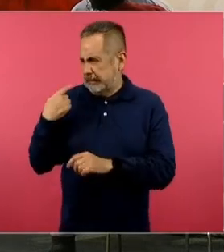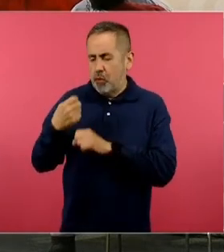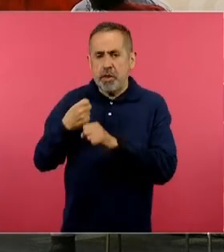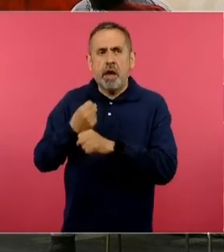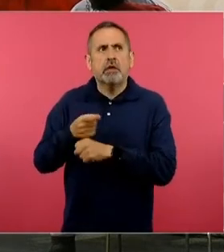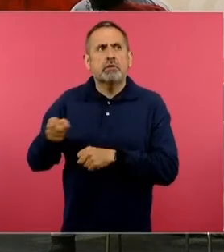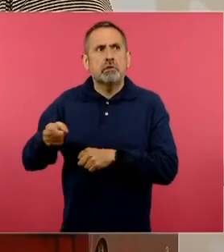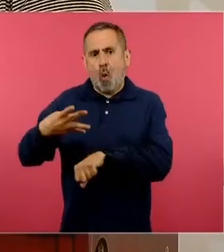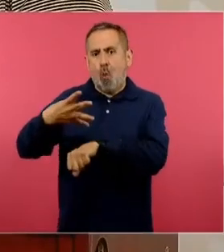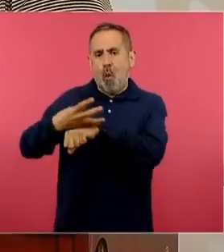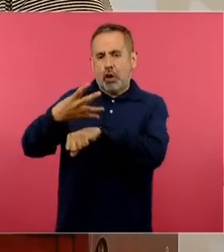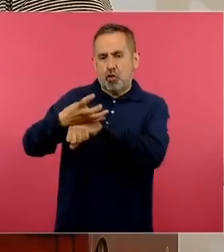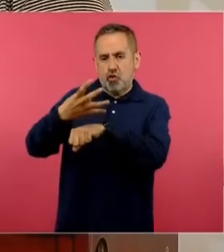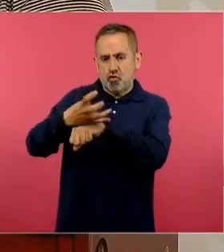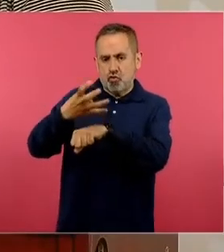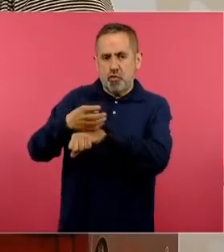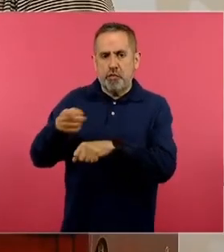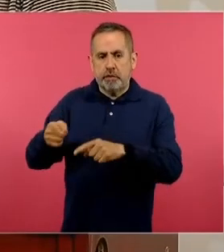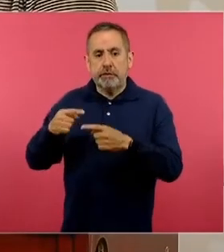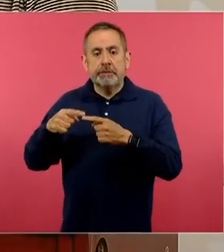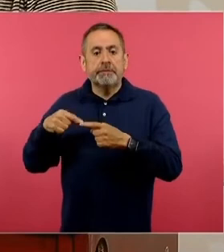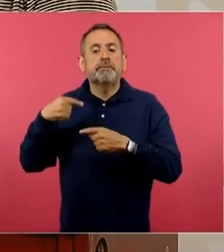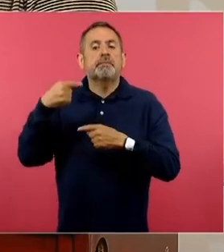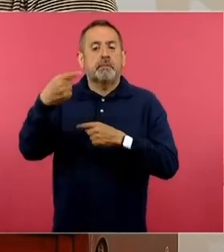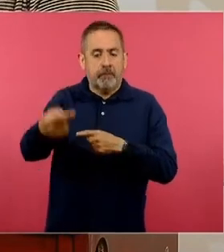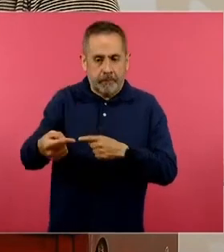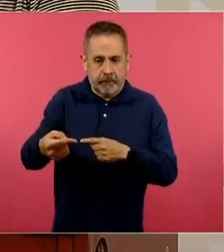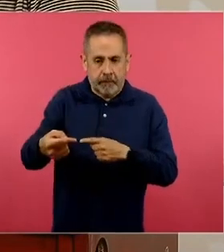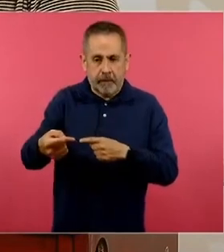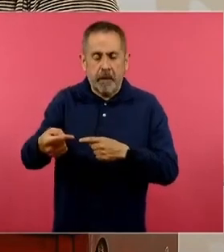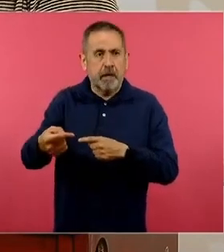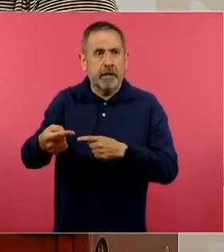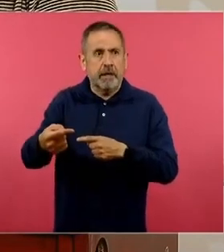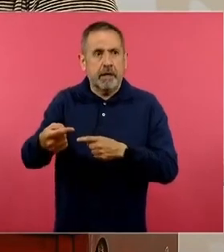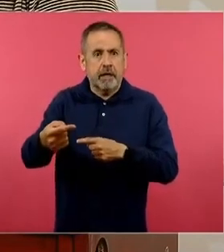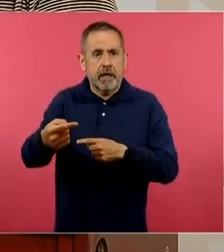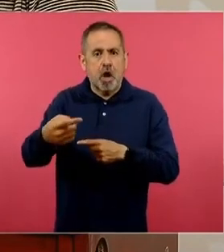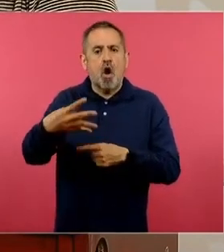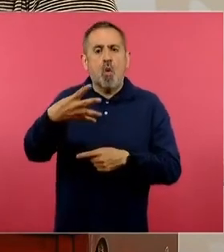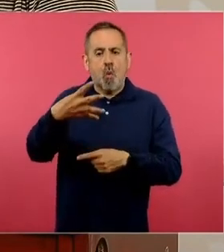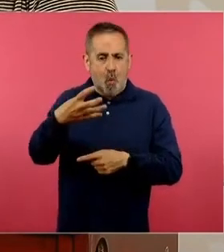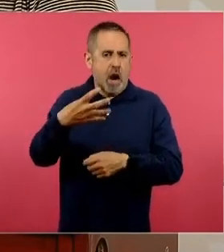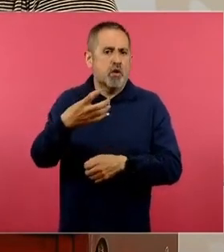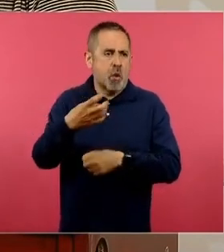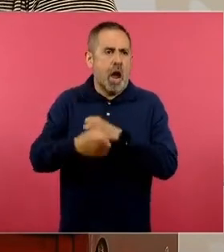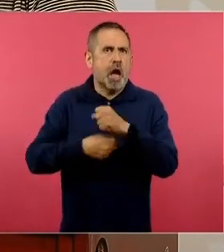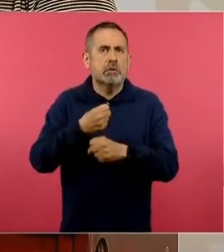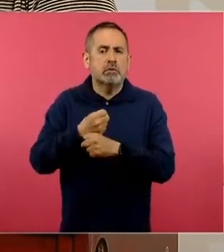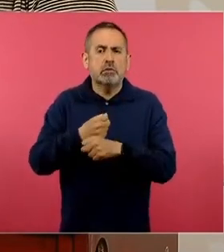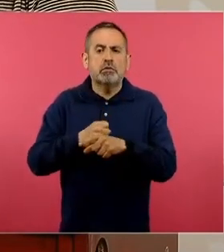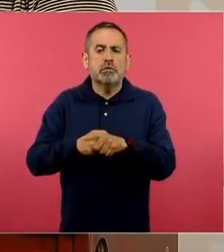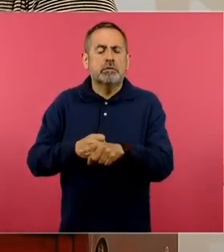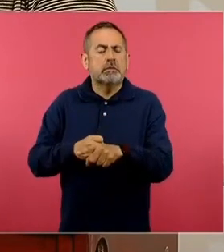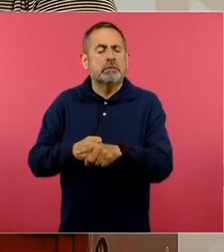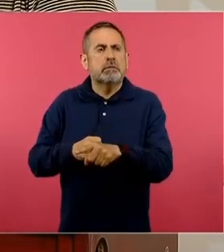de cuarto grado y el siguiente ciclo escolar será maestro de cuarto grado en el